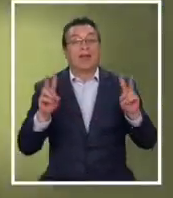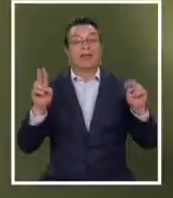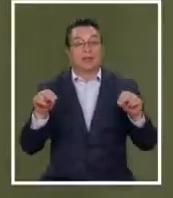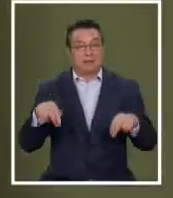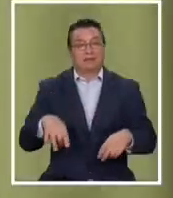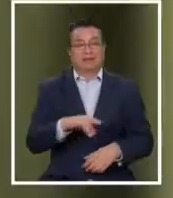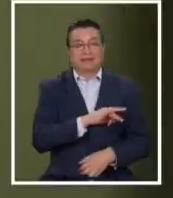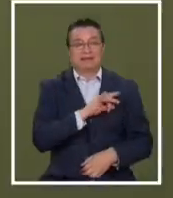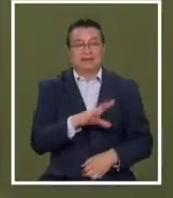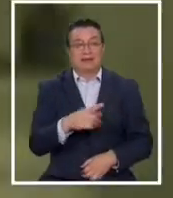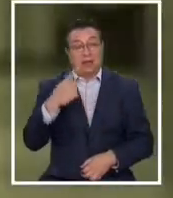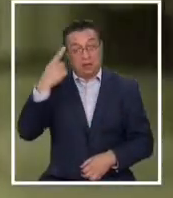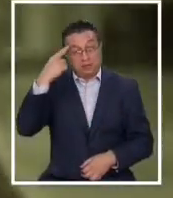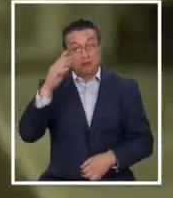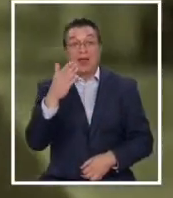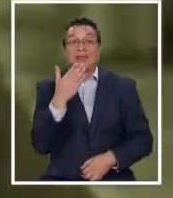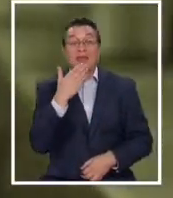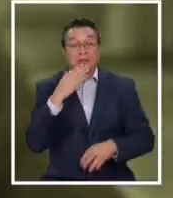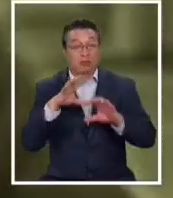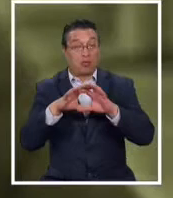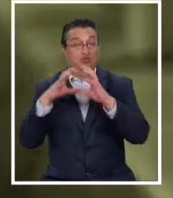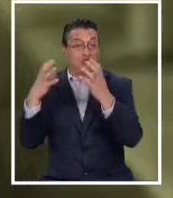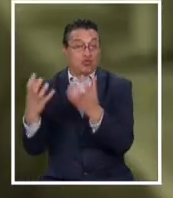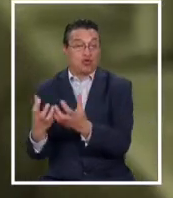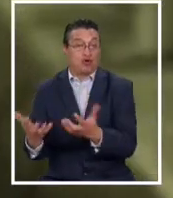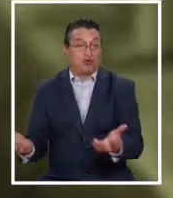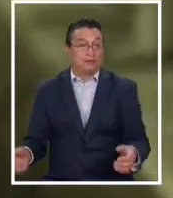en Chile, pero también en el mundo.